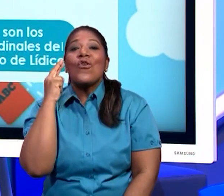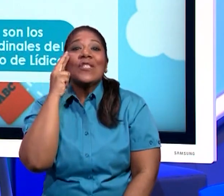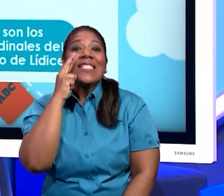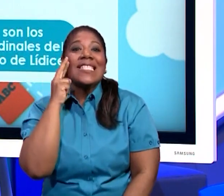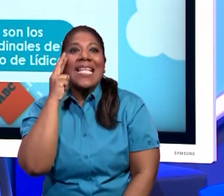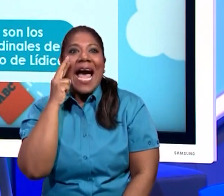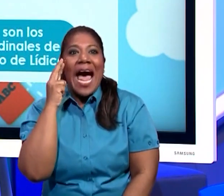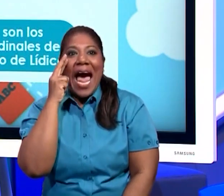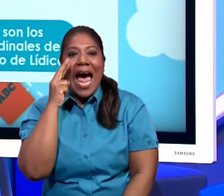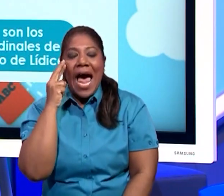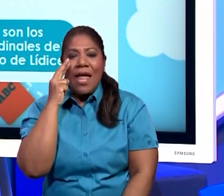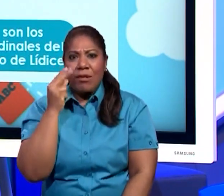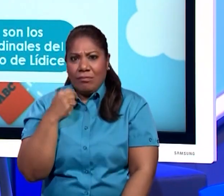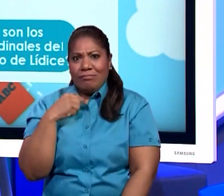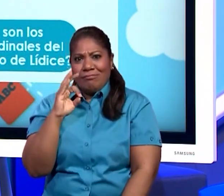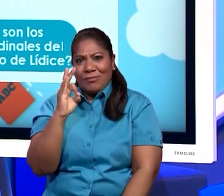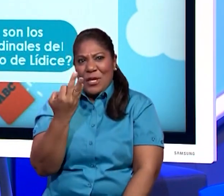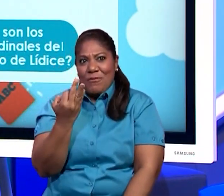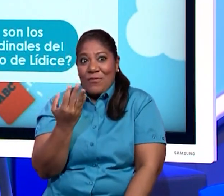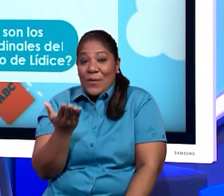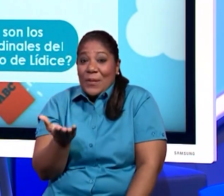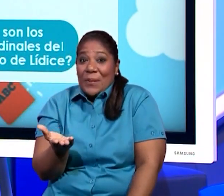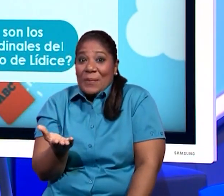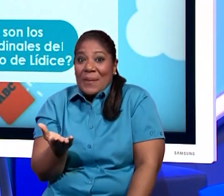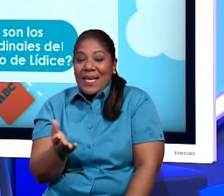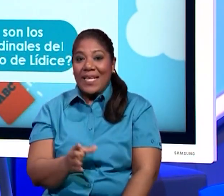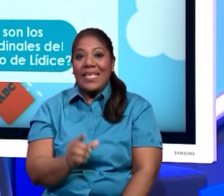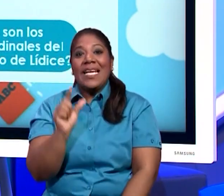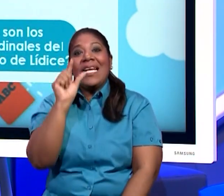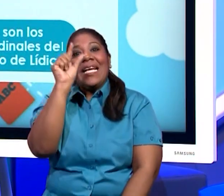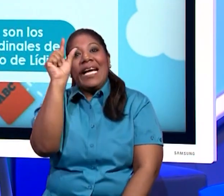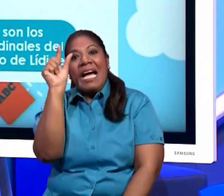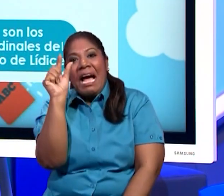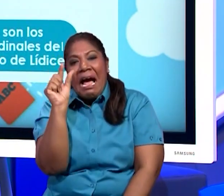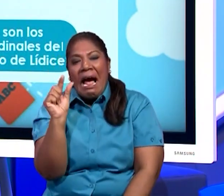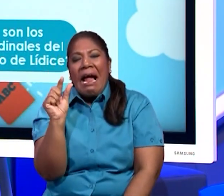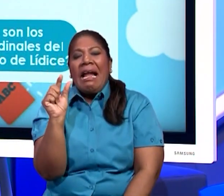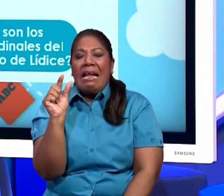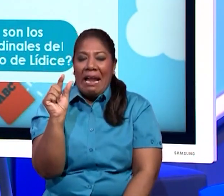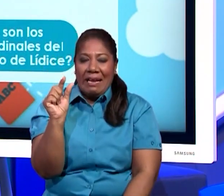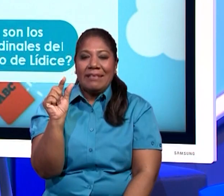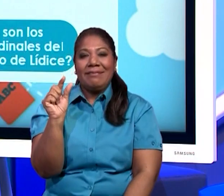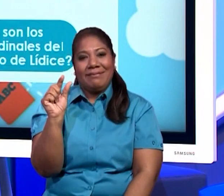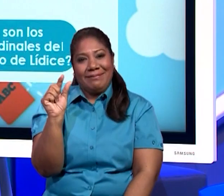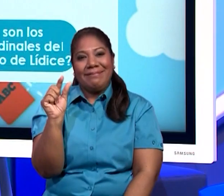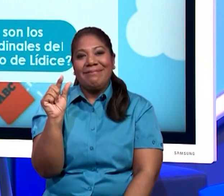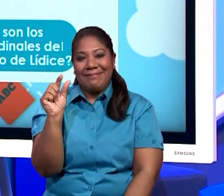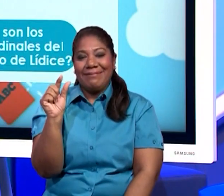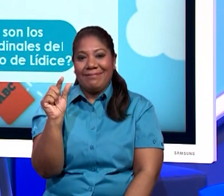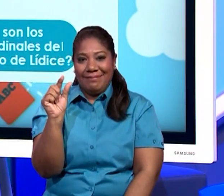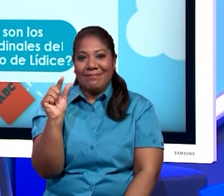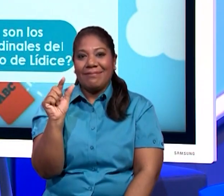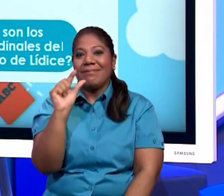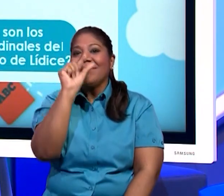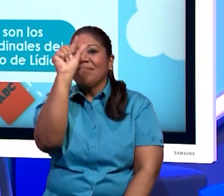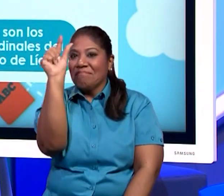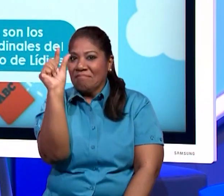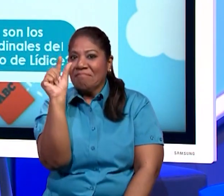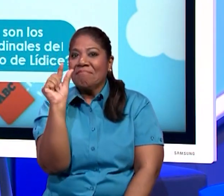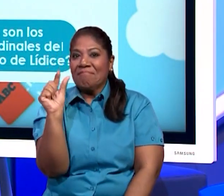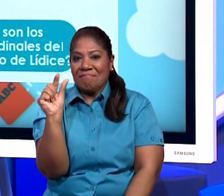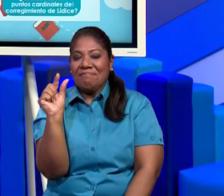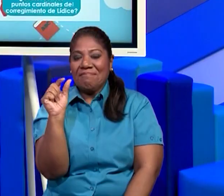rosadito. ¿Qué forma tiene, chicos? Tiene una forma alargada.